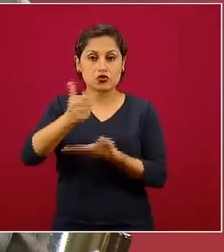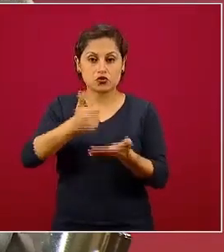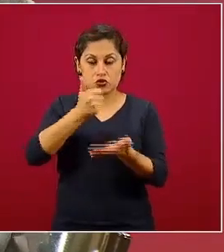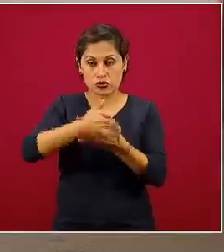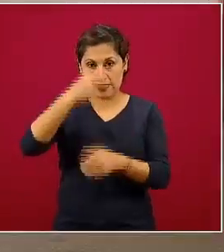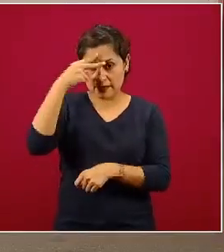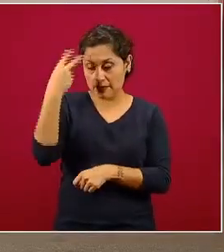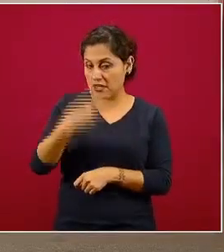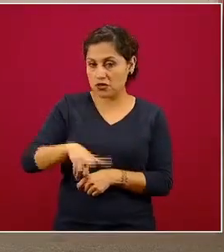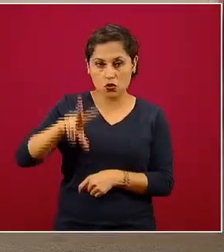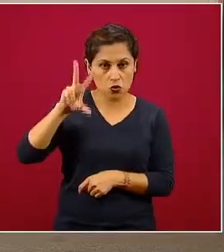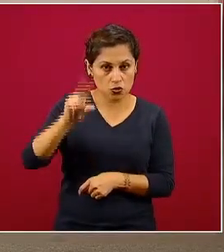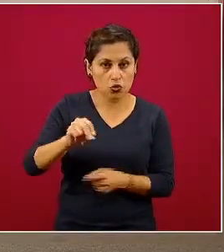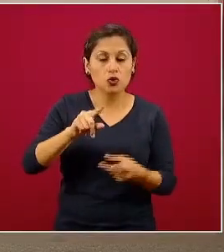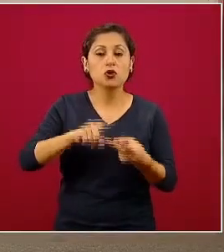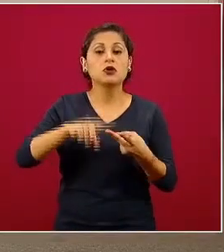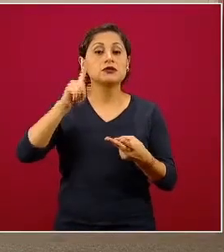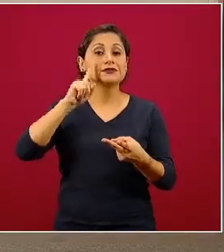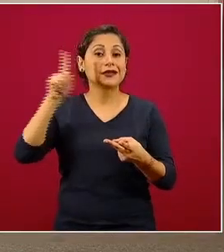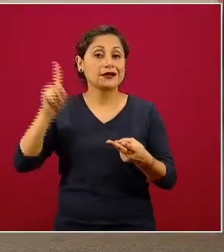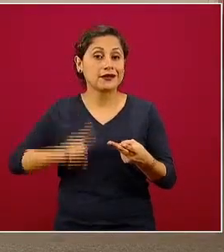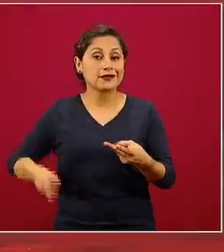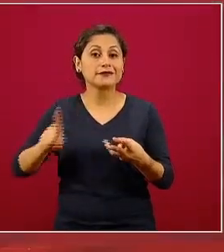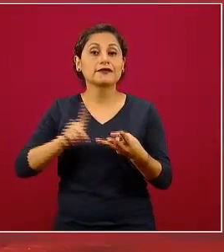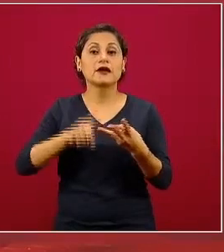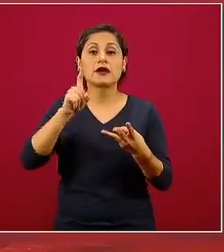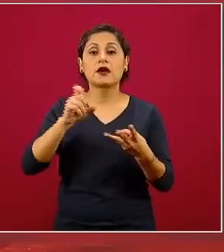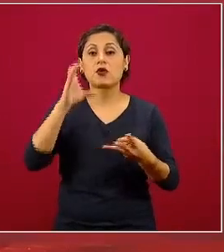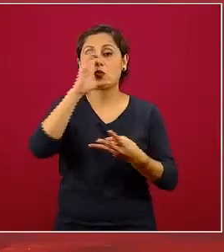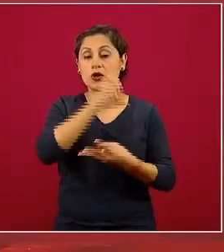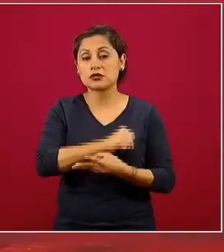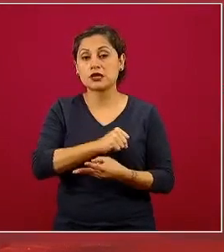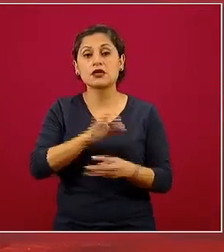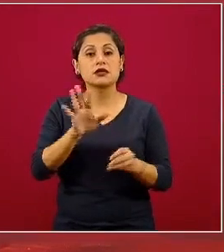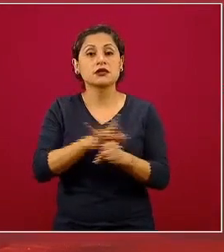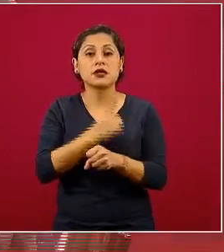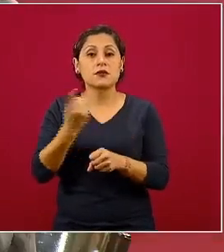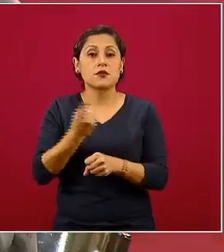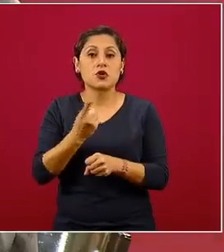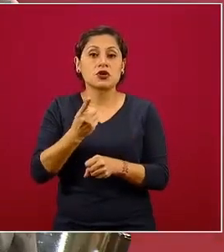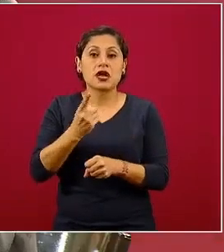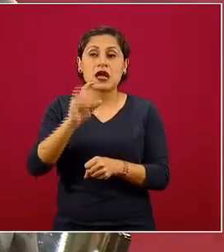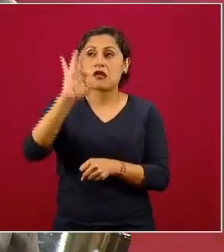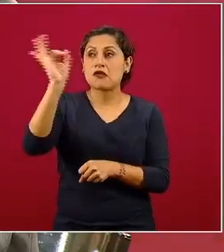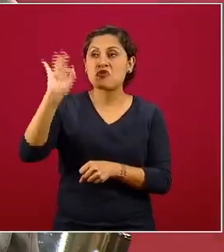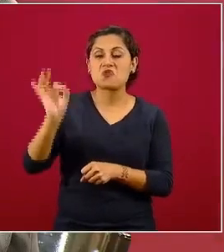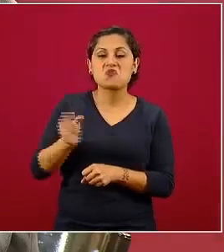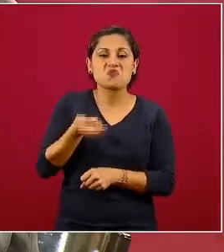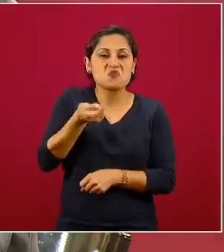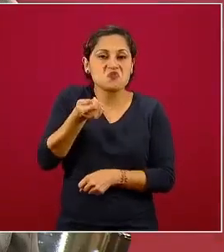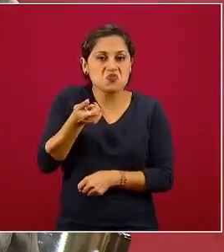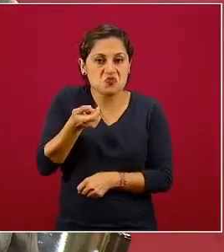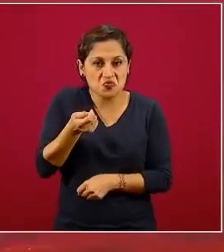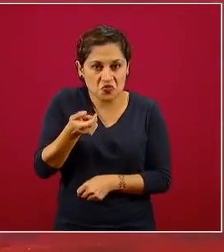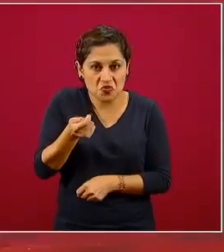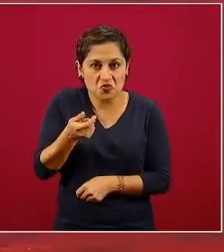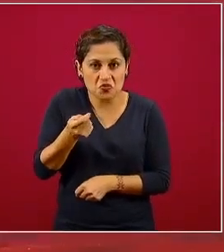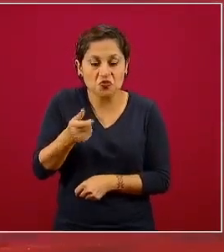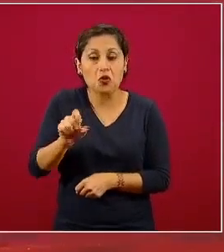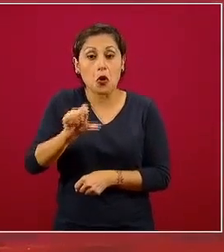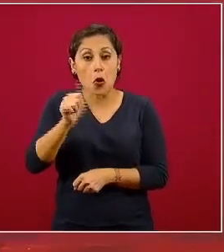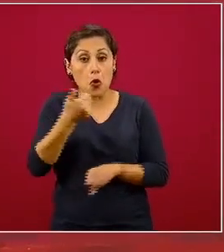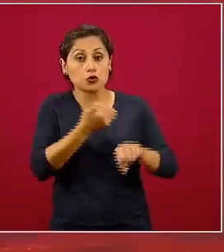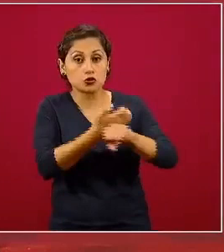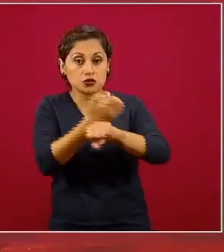excluido Zacatecas o Aguascalientes que generalmente tiene muy poca carga de dengue, el resto de las entidades federativas suelen tener